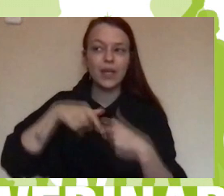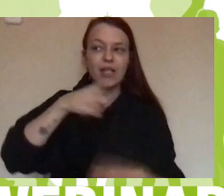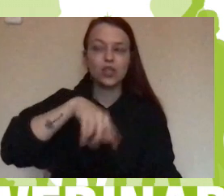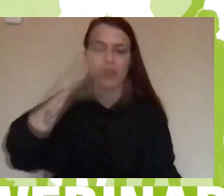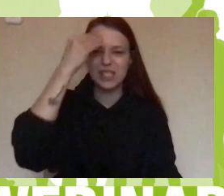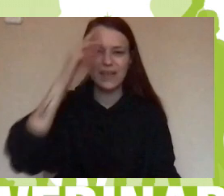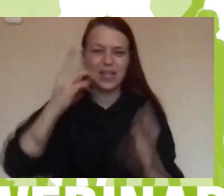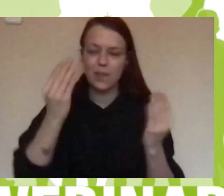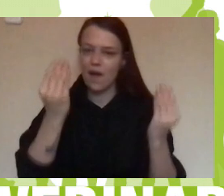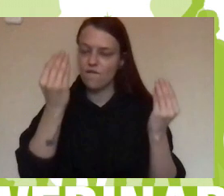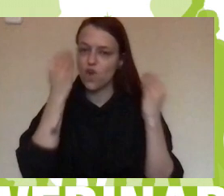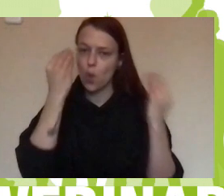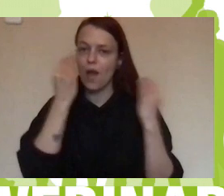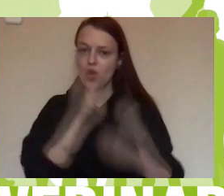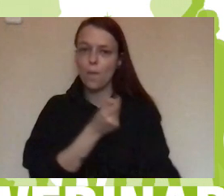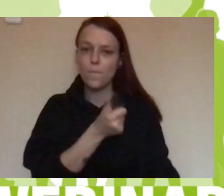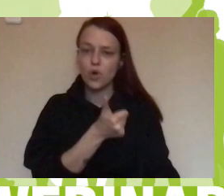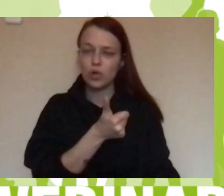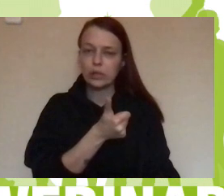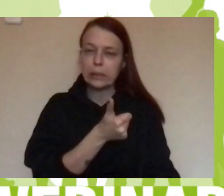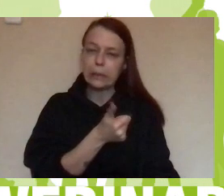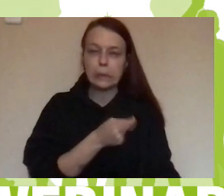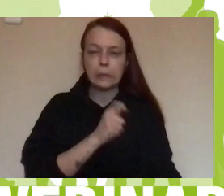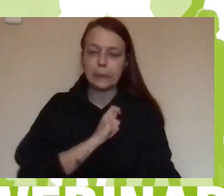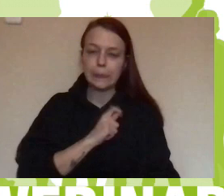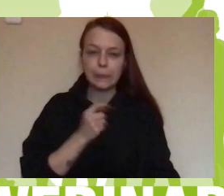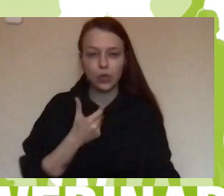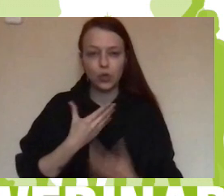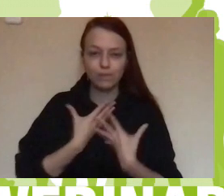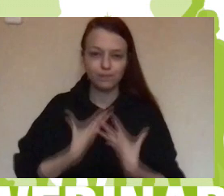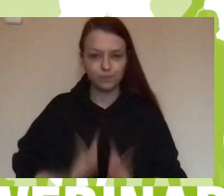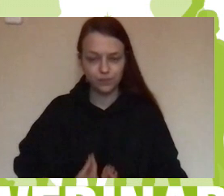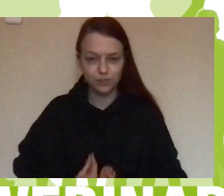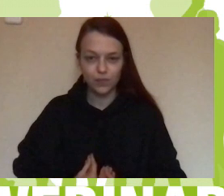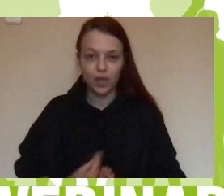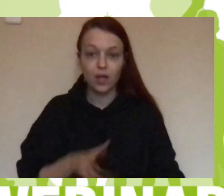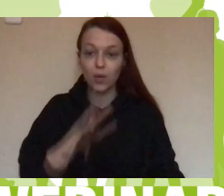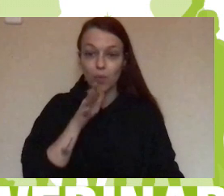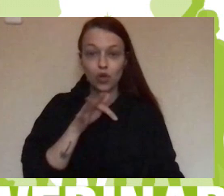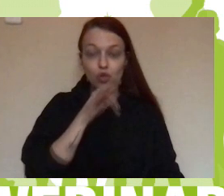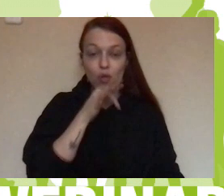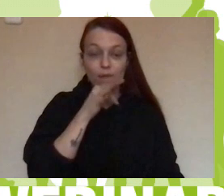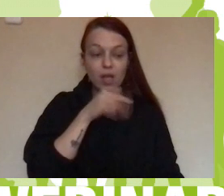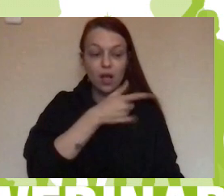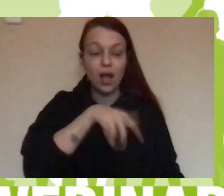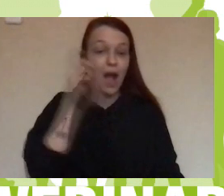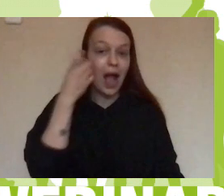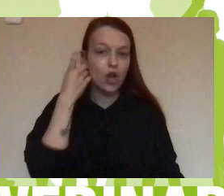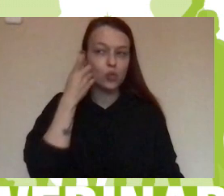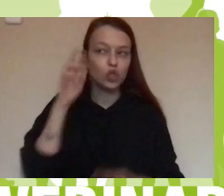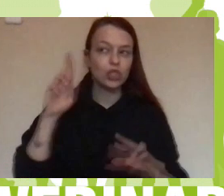De hecho, que también nos produjo cierto desánimo, pensar que todavía no habíamos ampliado lo suficiente las expectativas de nuestro alumnado.